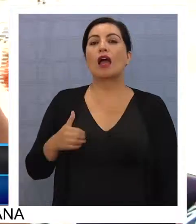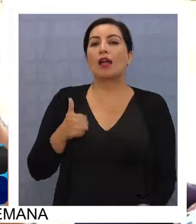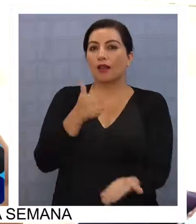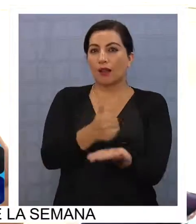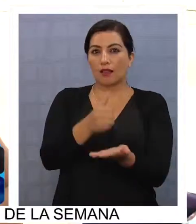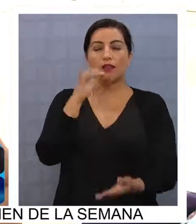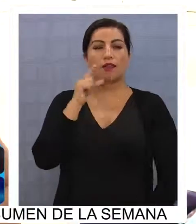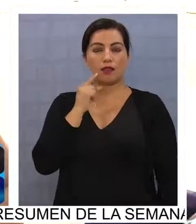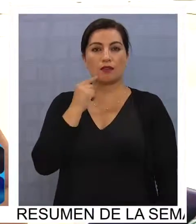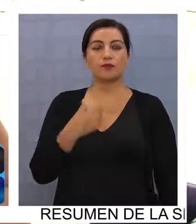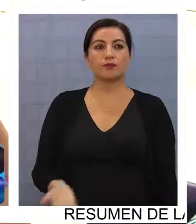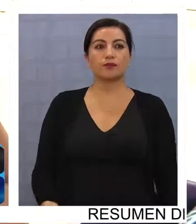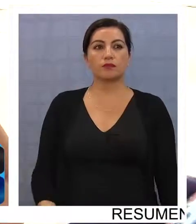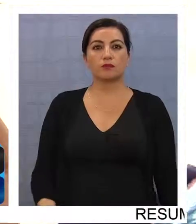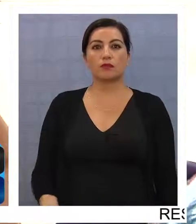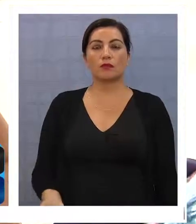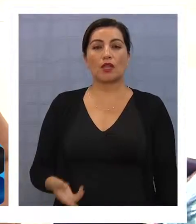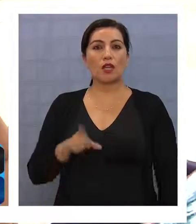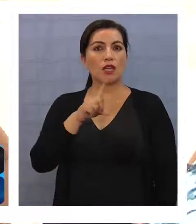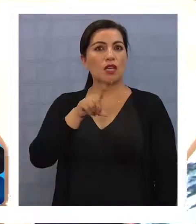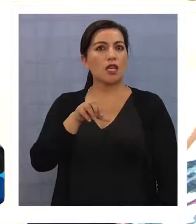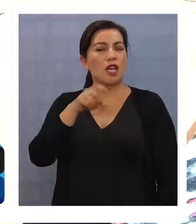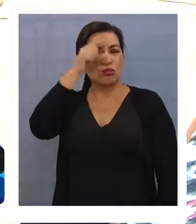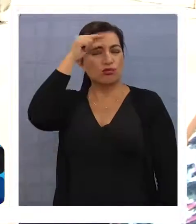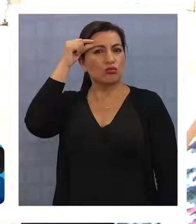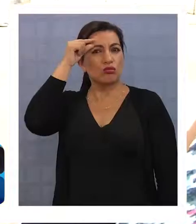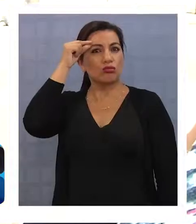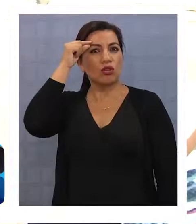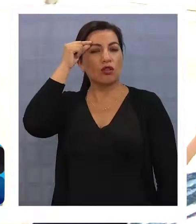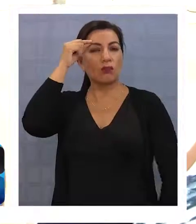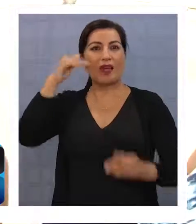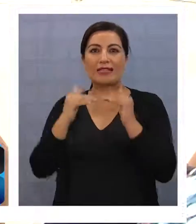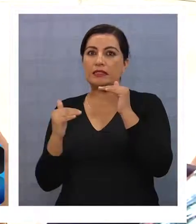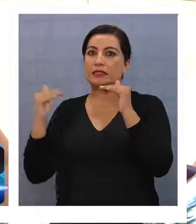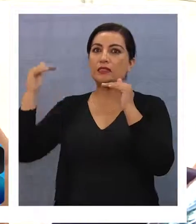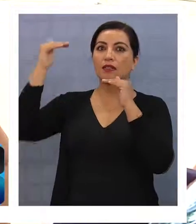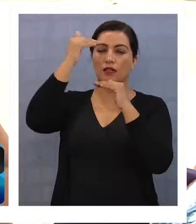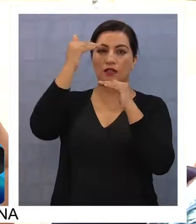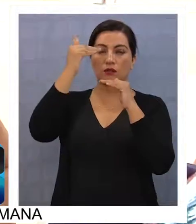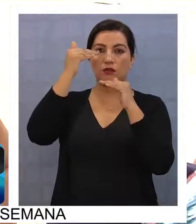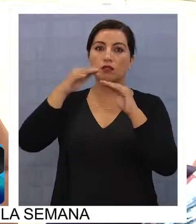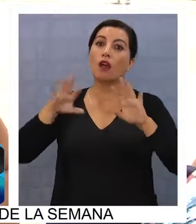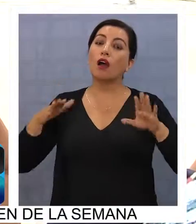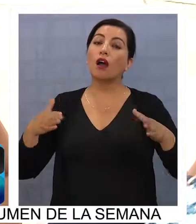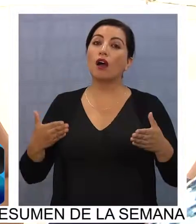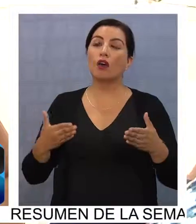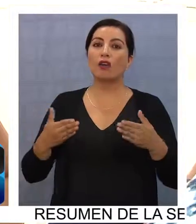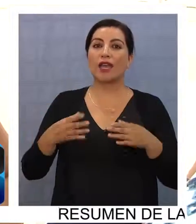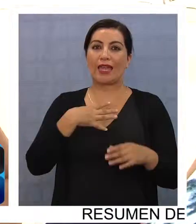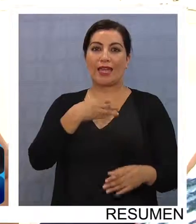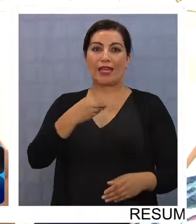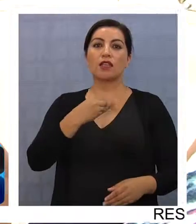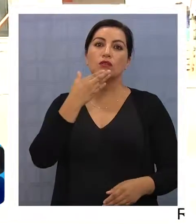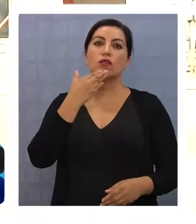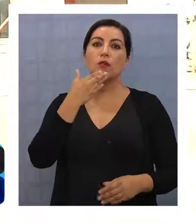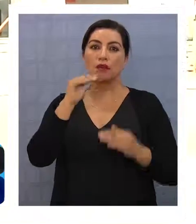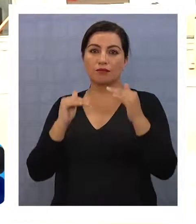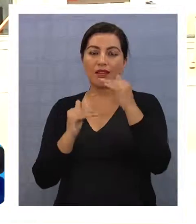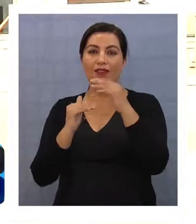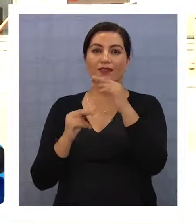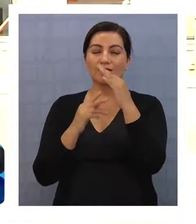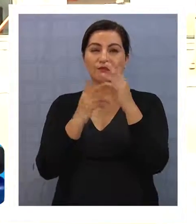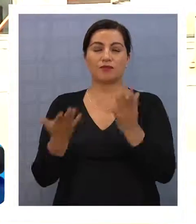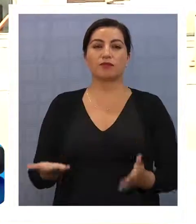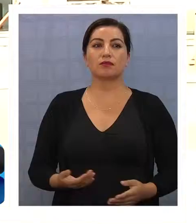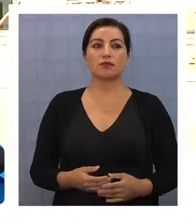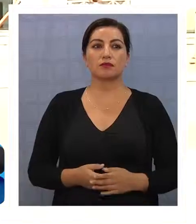Bueno, el don Soria ha dejado un lego súper alto, así que corresponde que él sigue los pases del padre. Yo creo